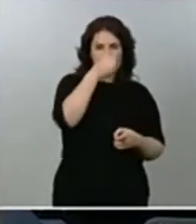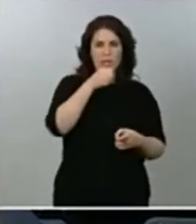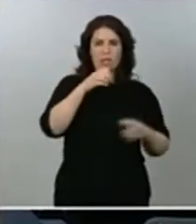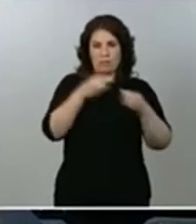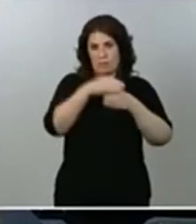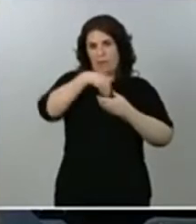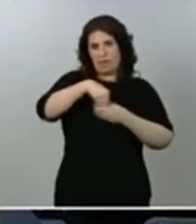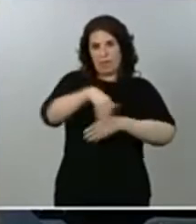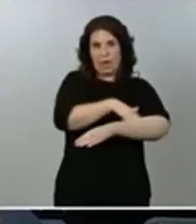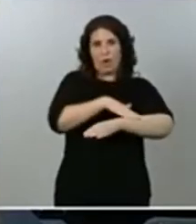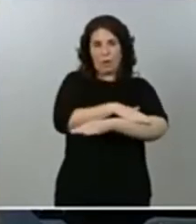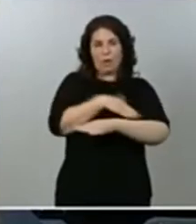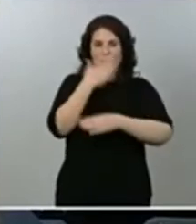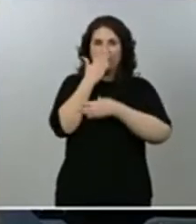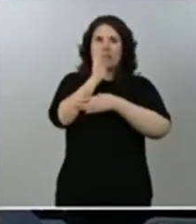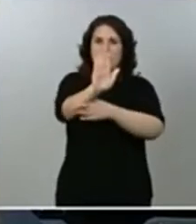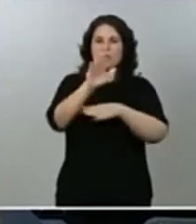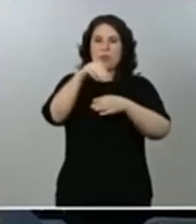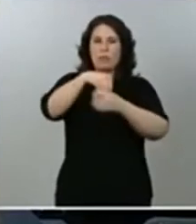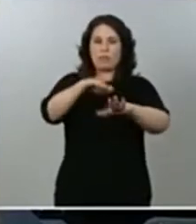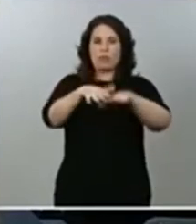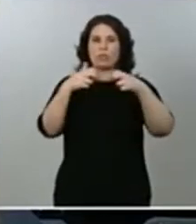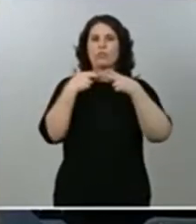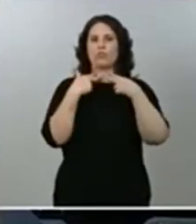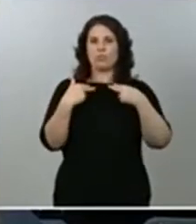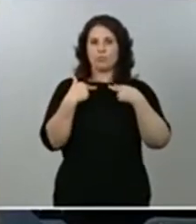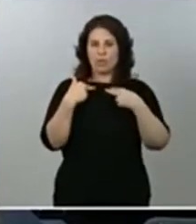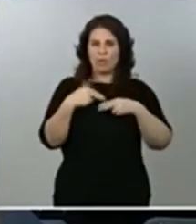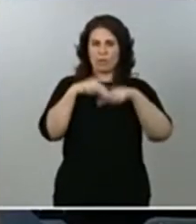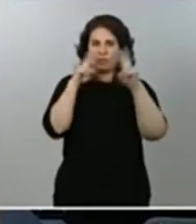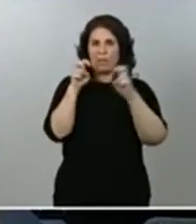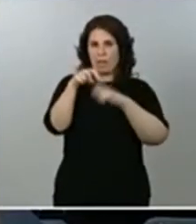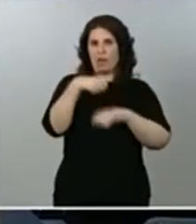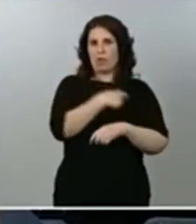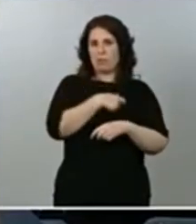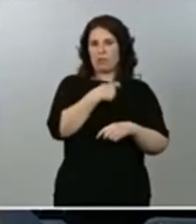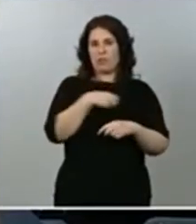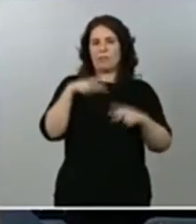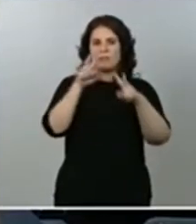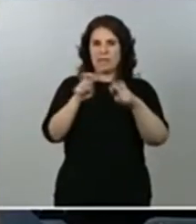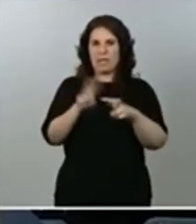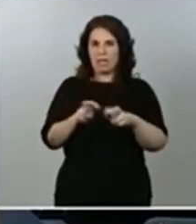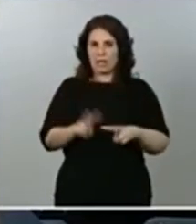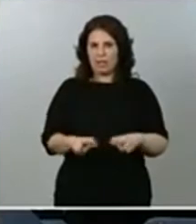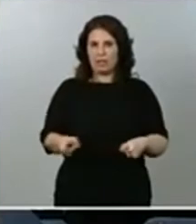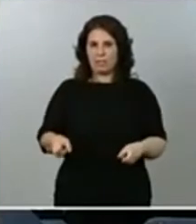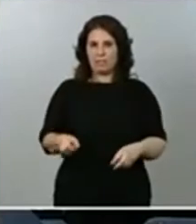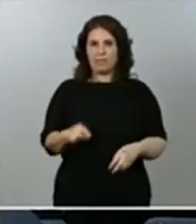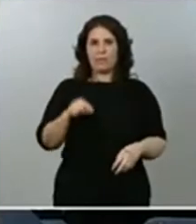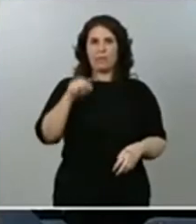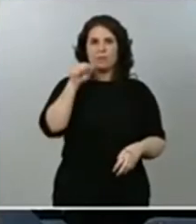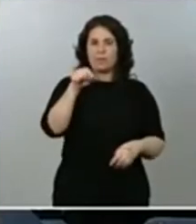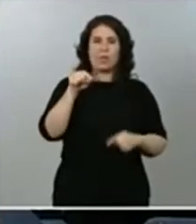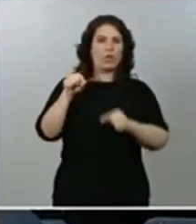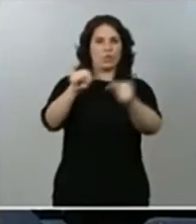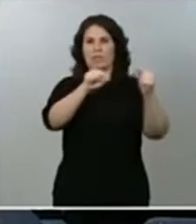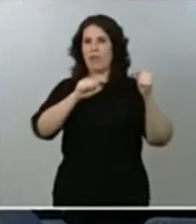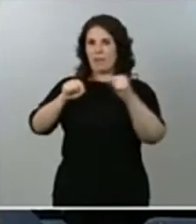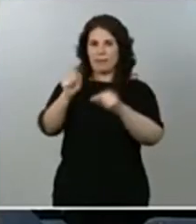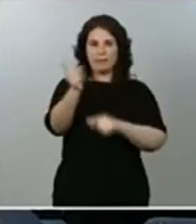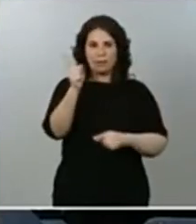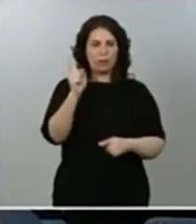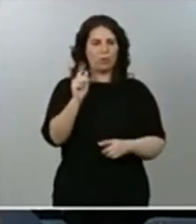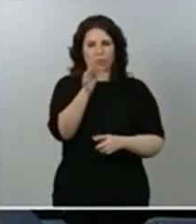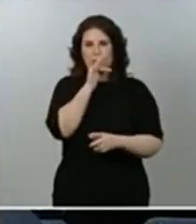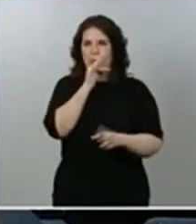en el Congreso de los Diputados respecto a esa comisión de investigación, circunstancia que no se ha debatido y que no hemos analizado al